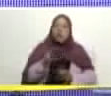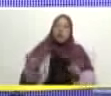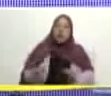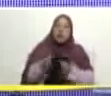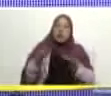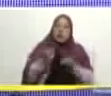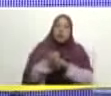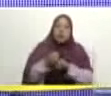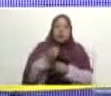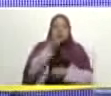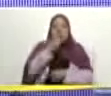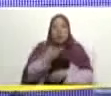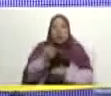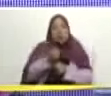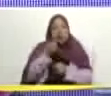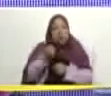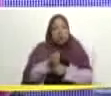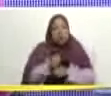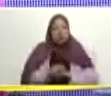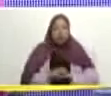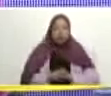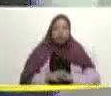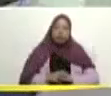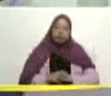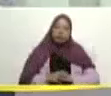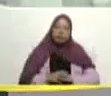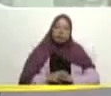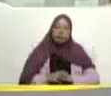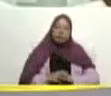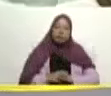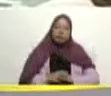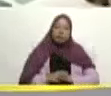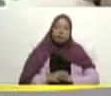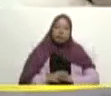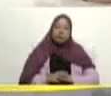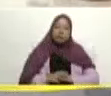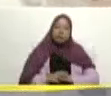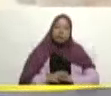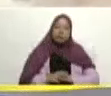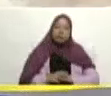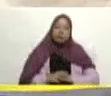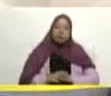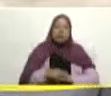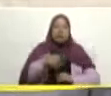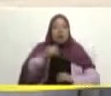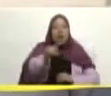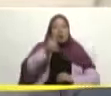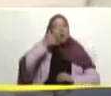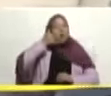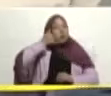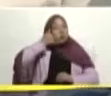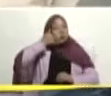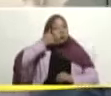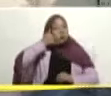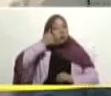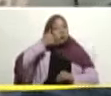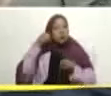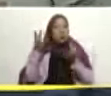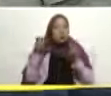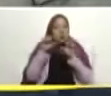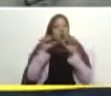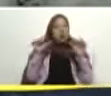impulso en la buena gestión correcto bueno fíjense tenemos una llamada verdad con el nuevo sistema